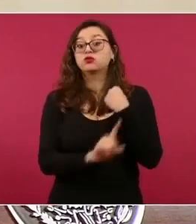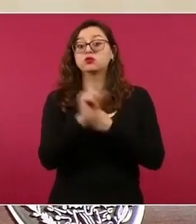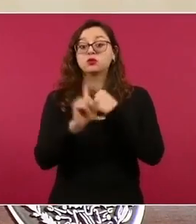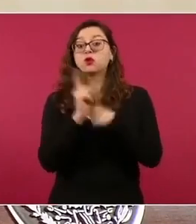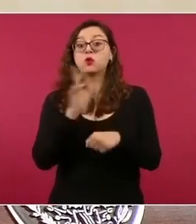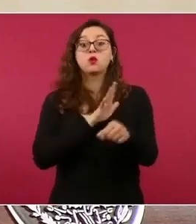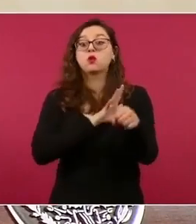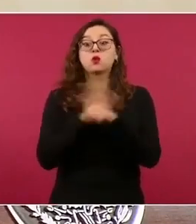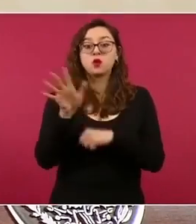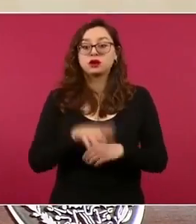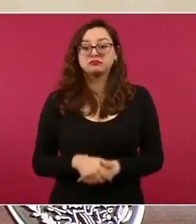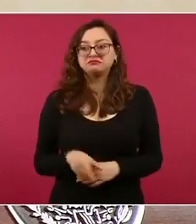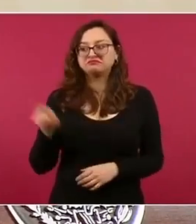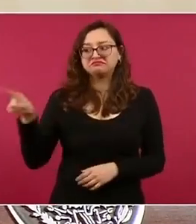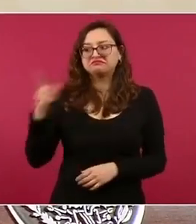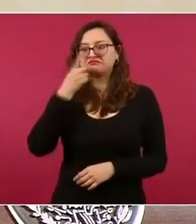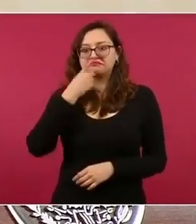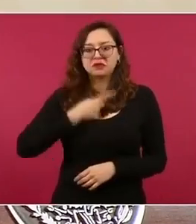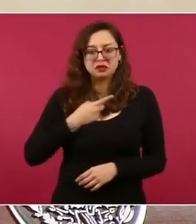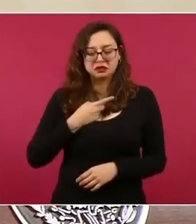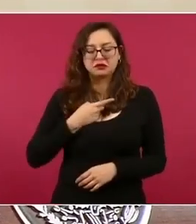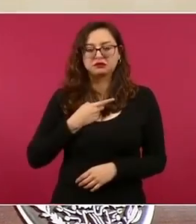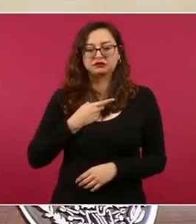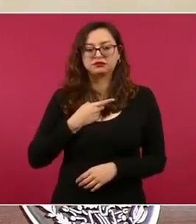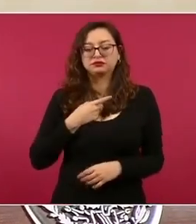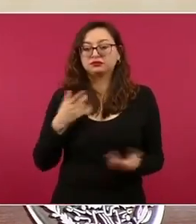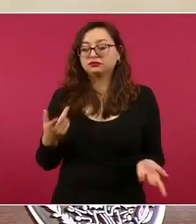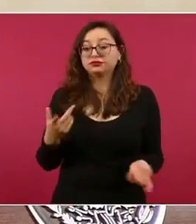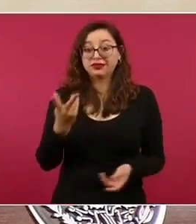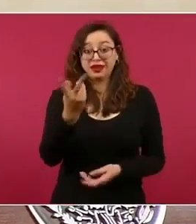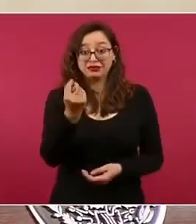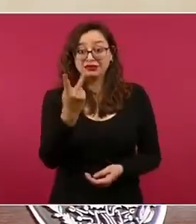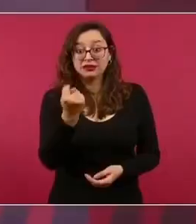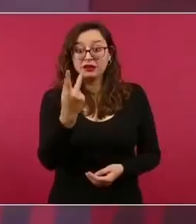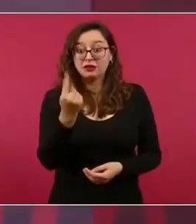de participar en la televisión pública,